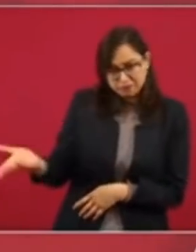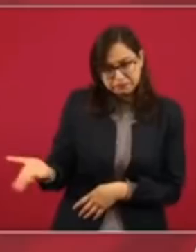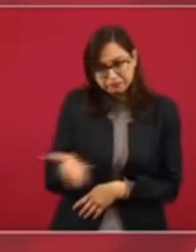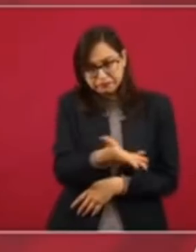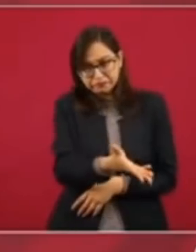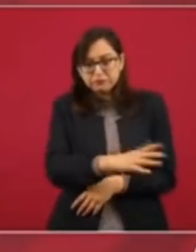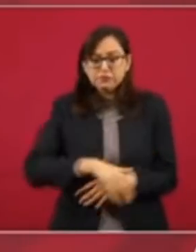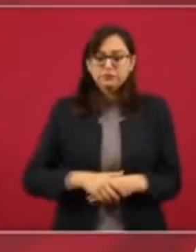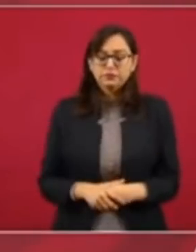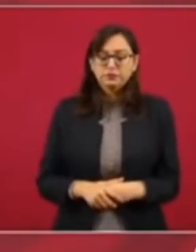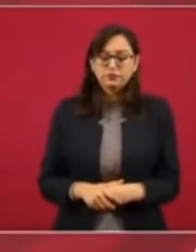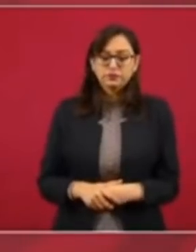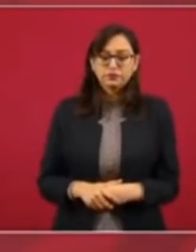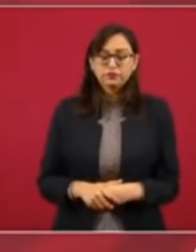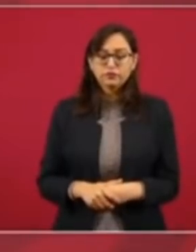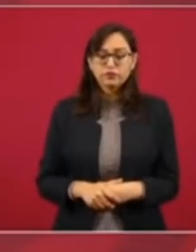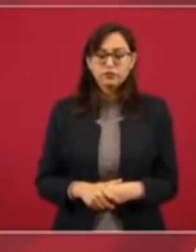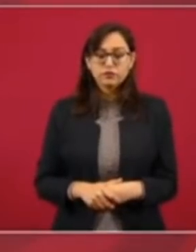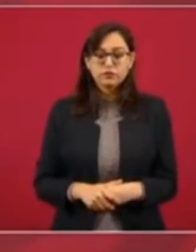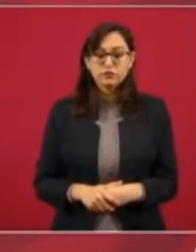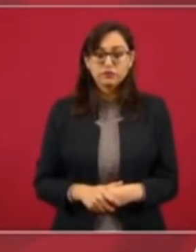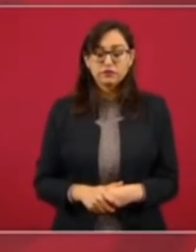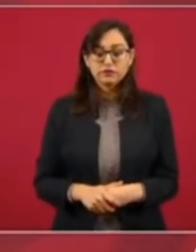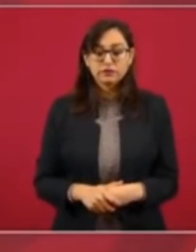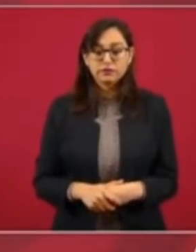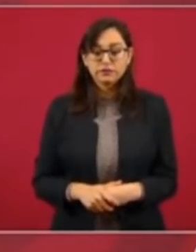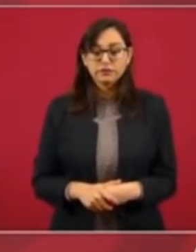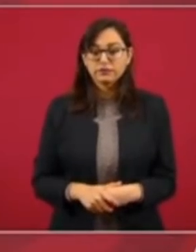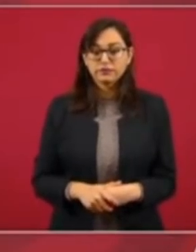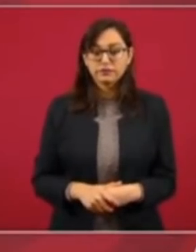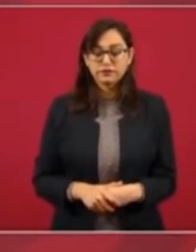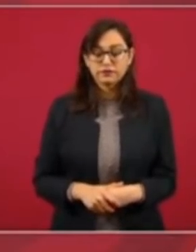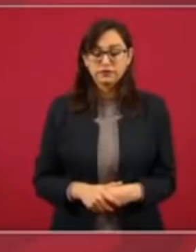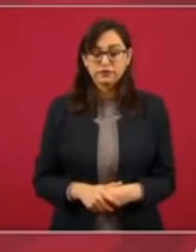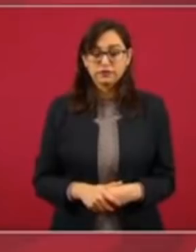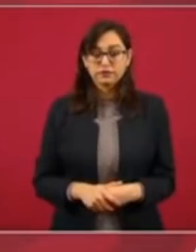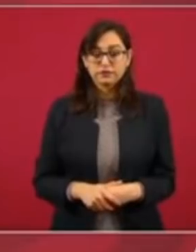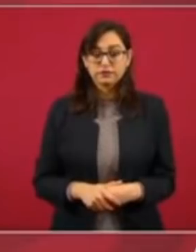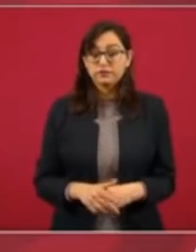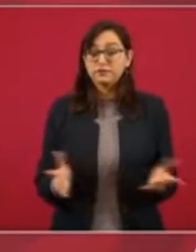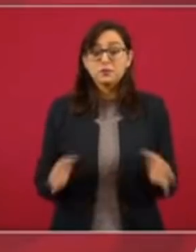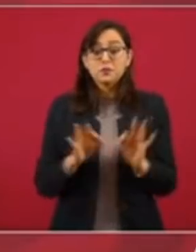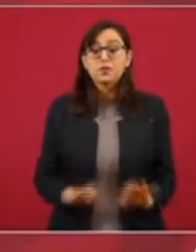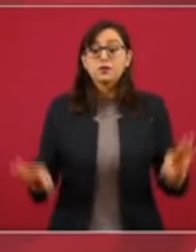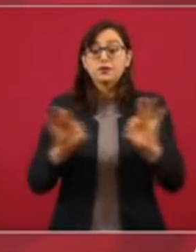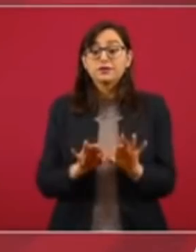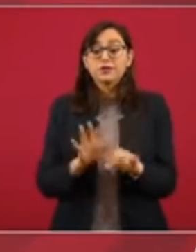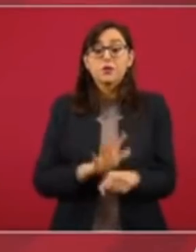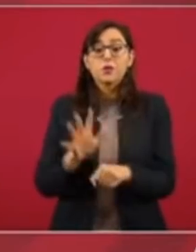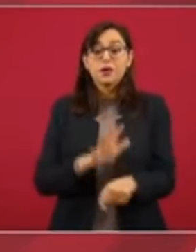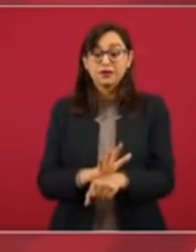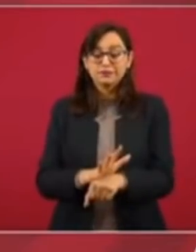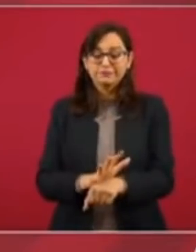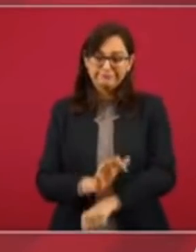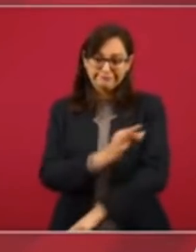Es cosa de que exista la vacuna en el mercado mundial,